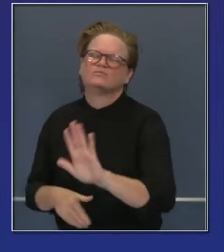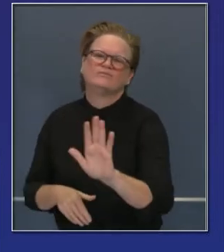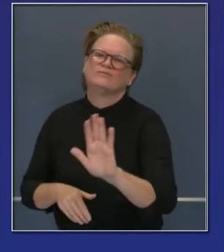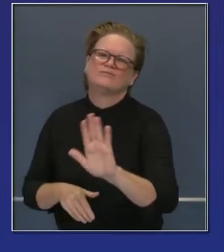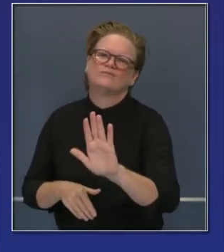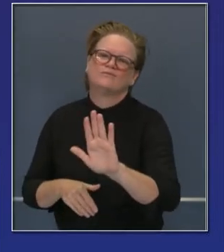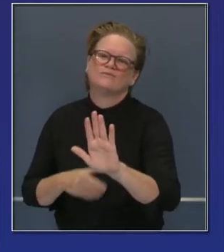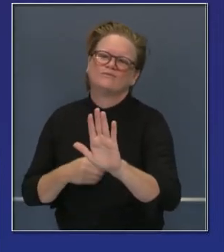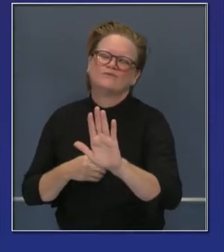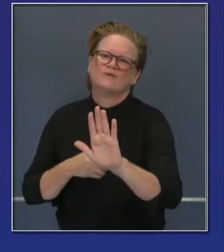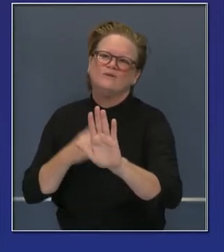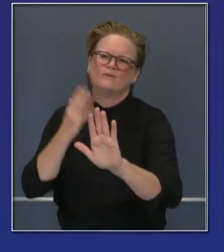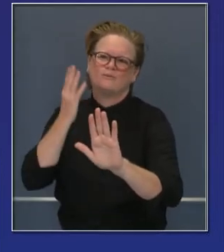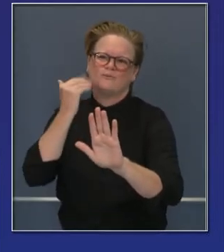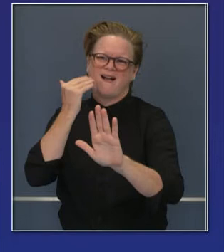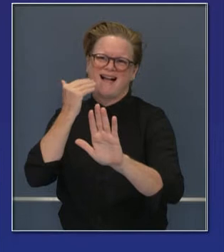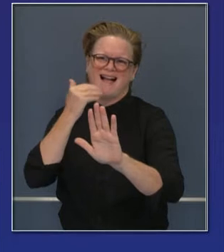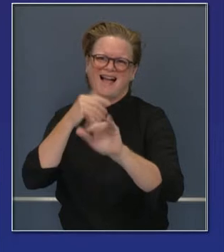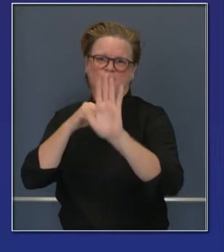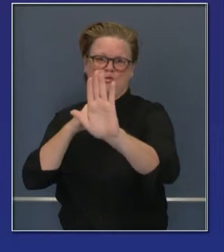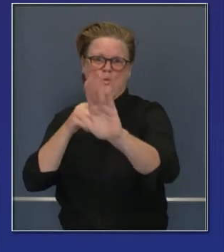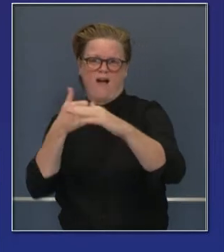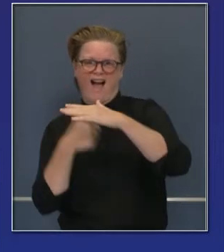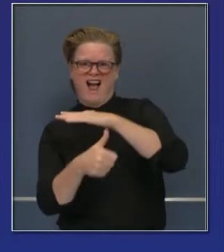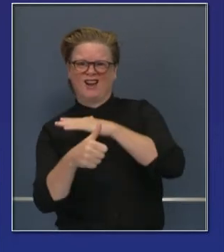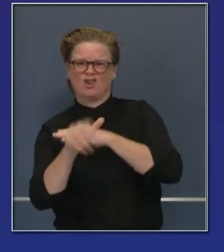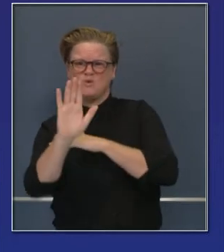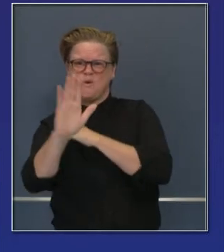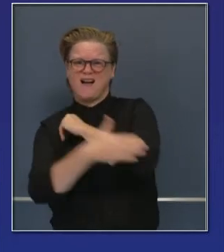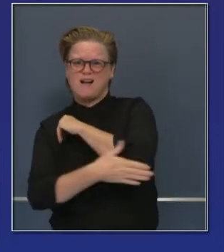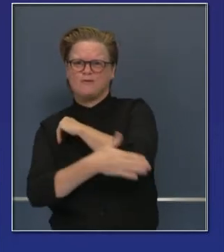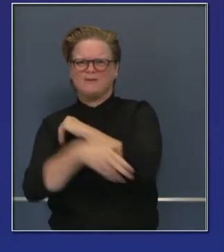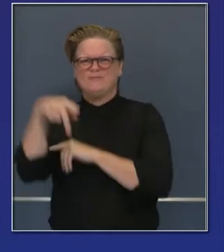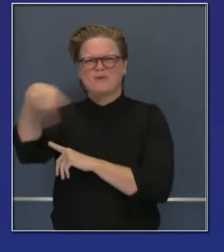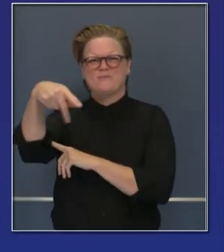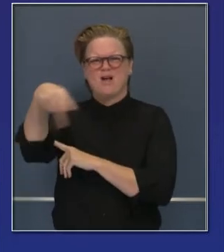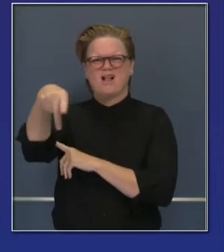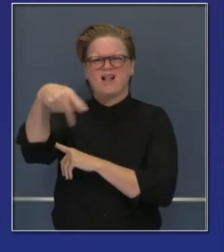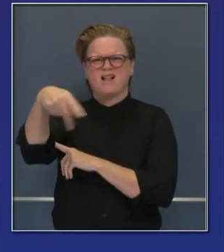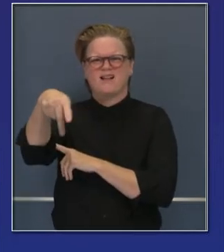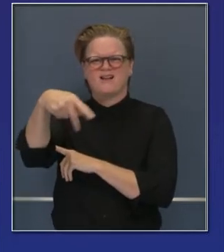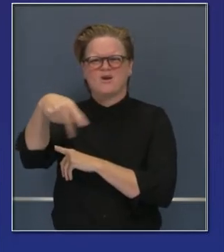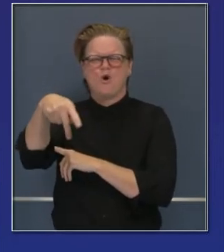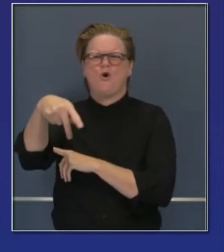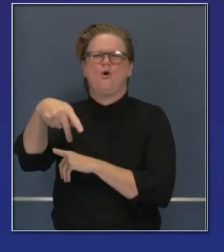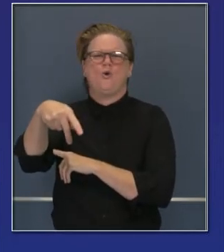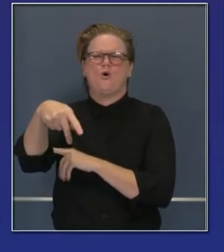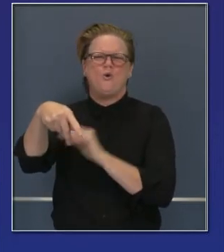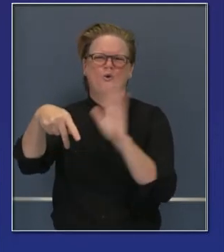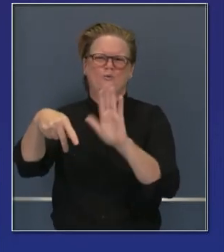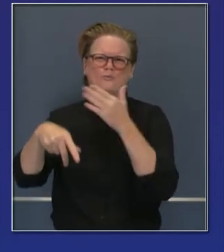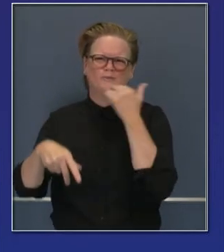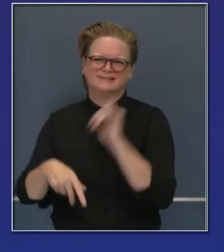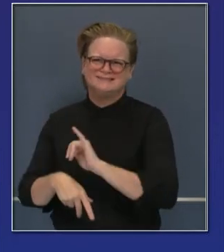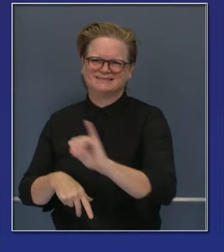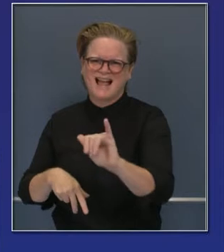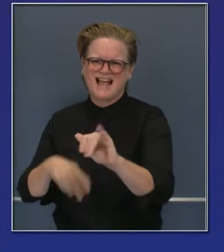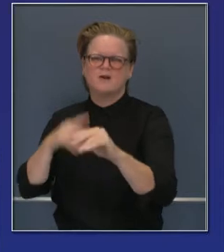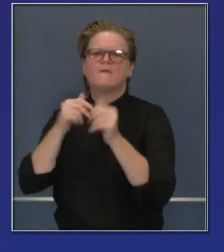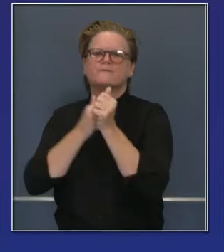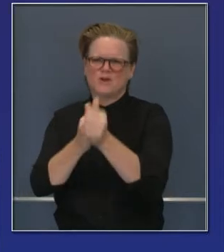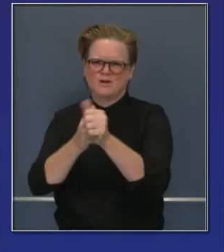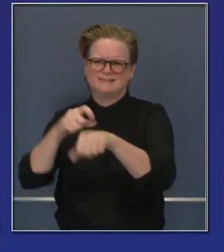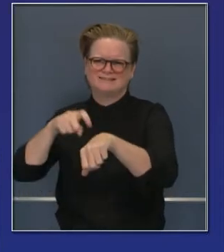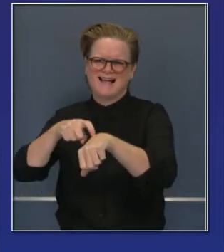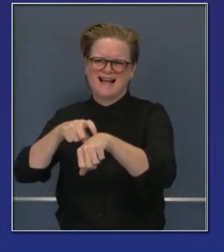de la noche. Es donde se está viendo una propagación comunitaria y por eso es que están representados en ese nivel